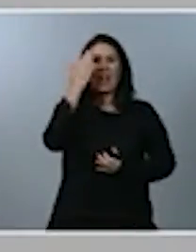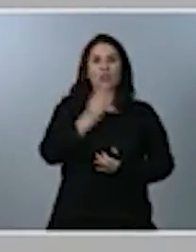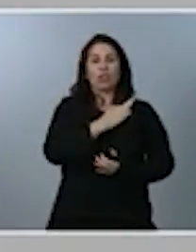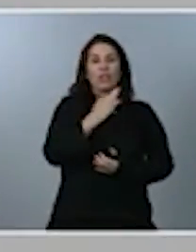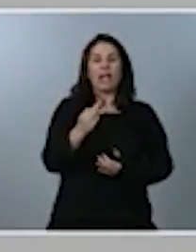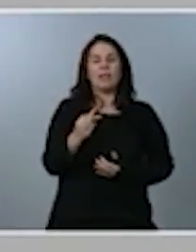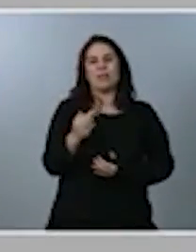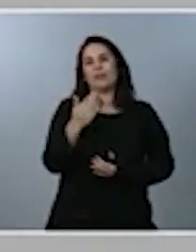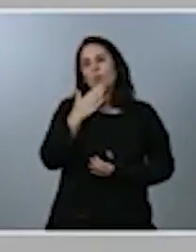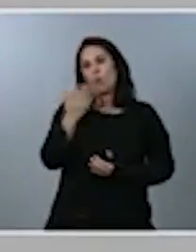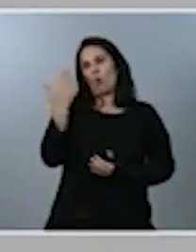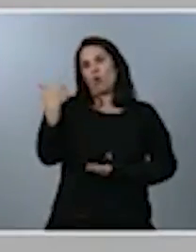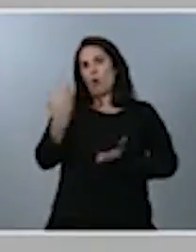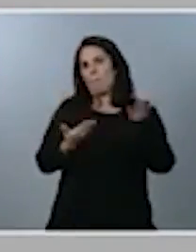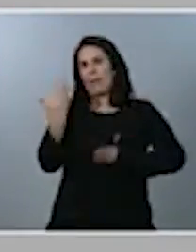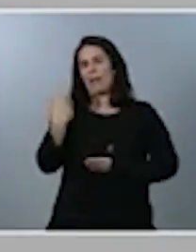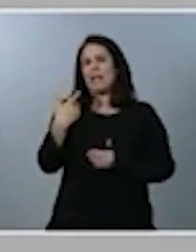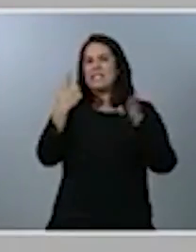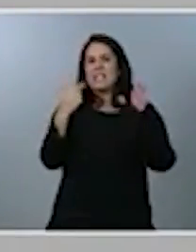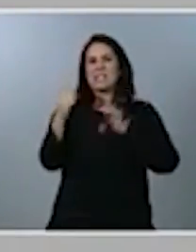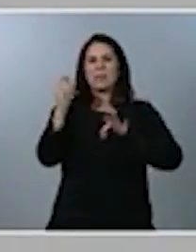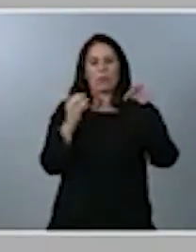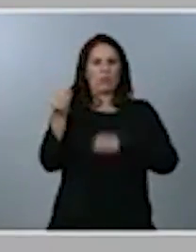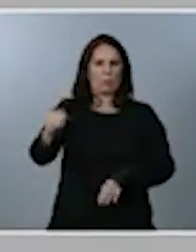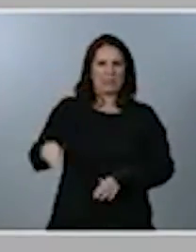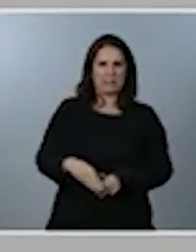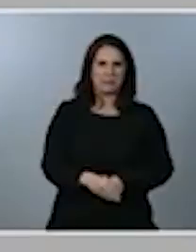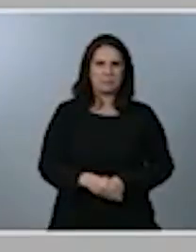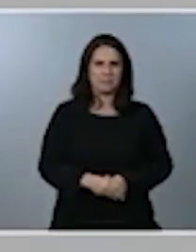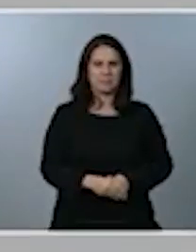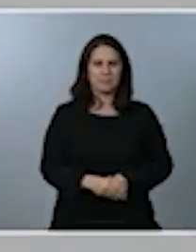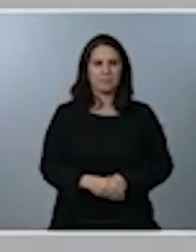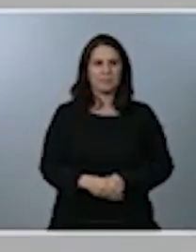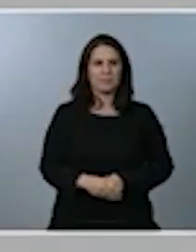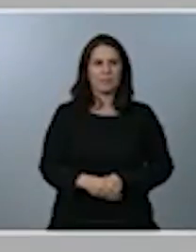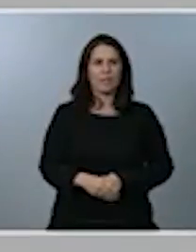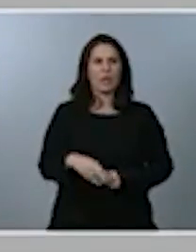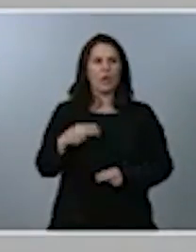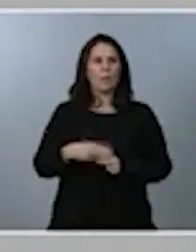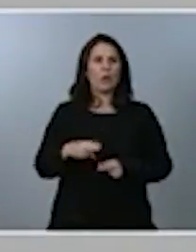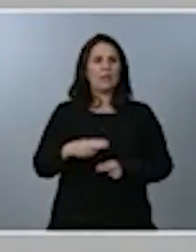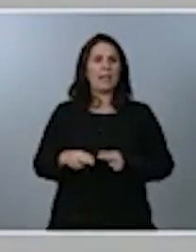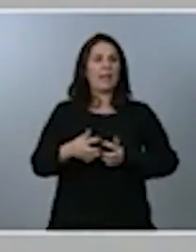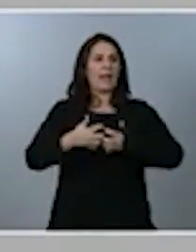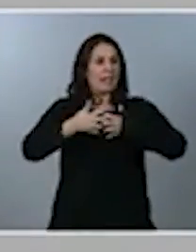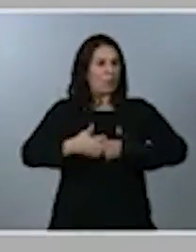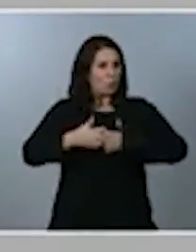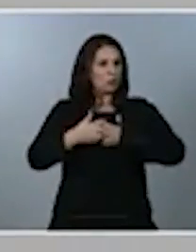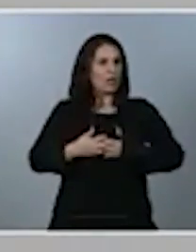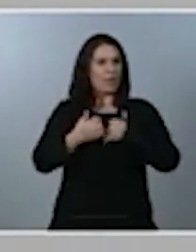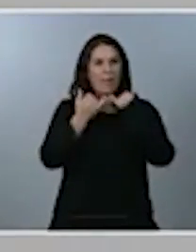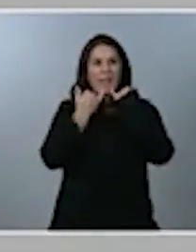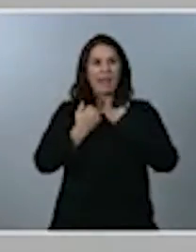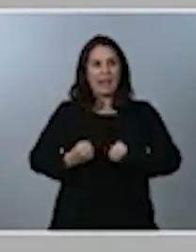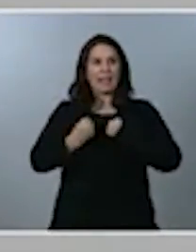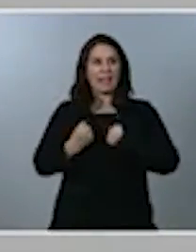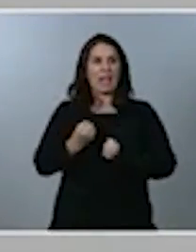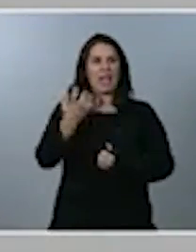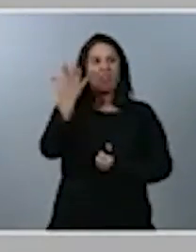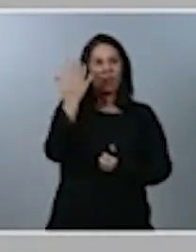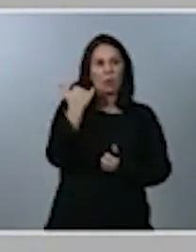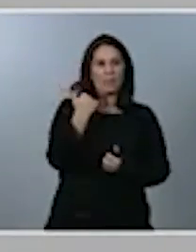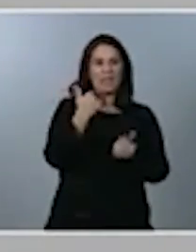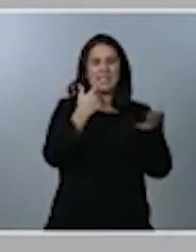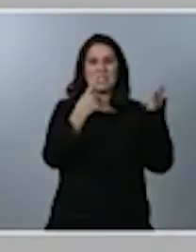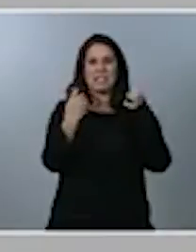respecto al año anterior. La política de industria, de energía, sube en más de 5.690 millones de